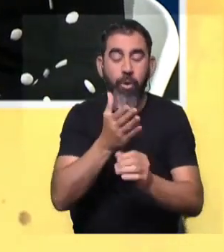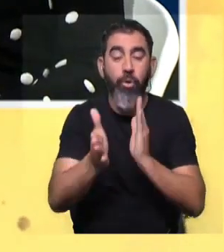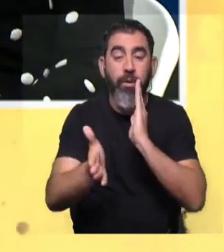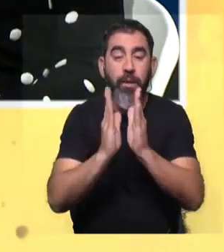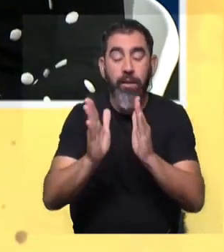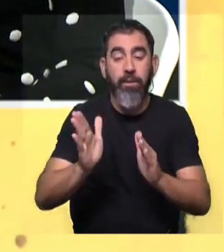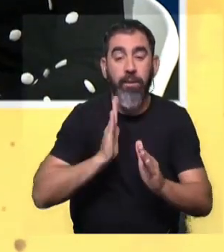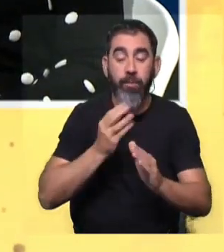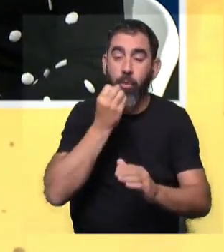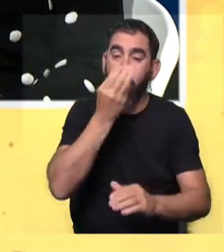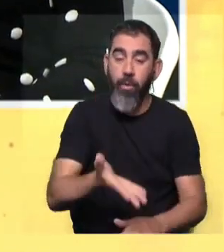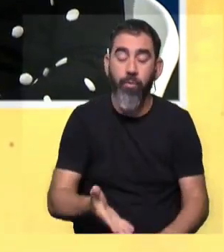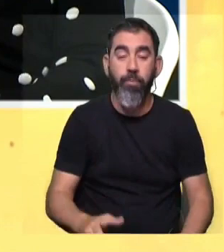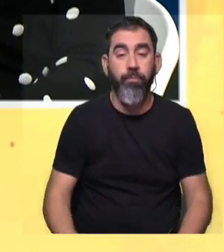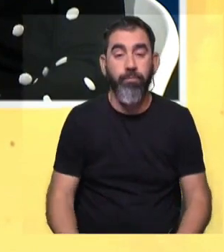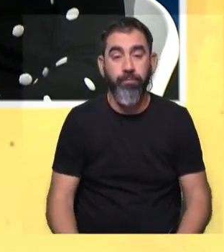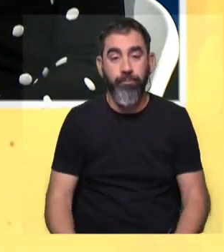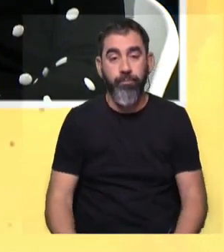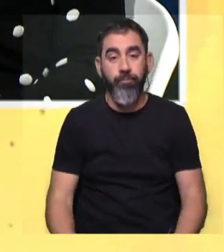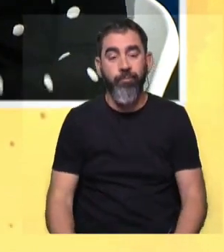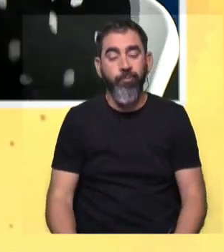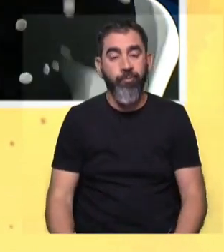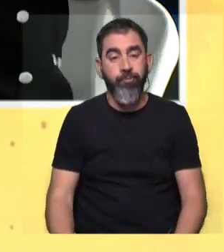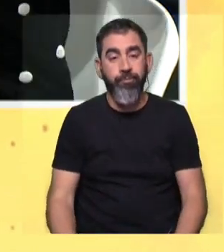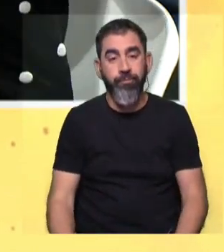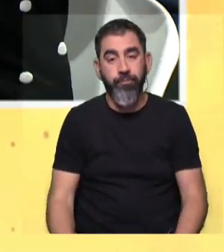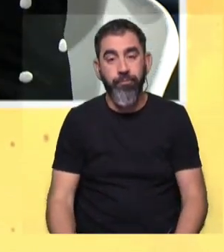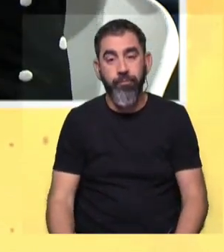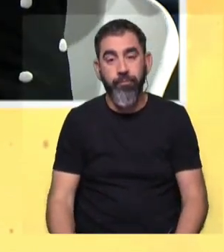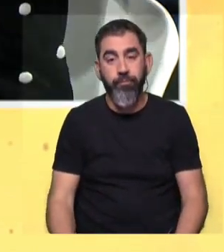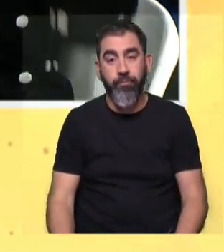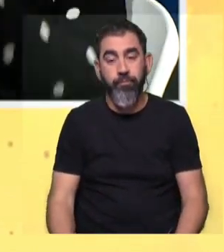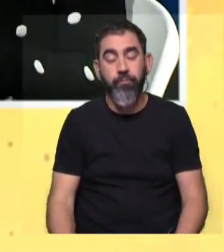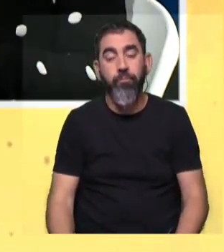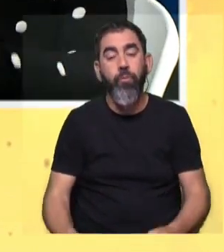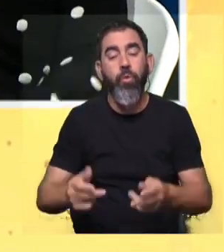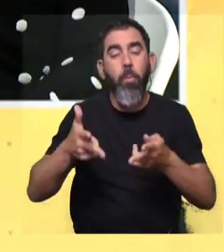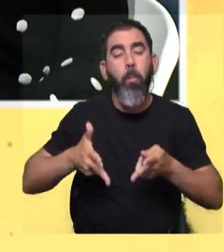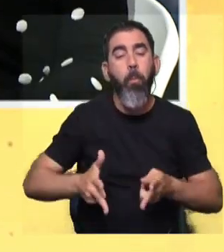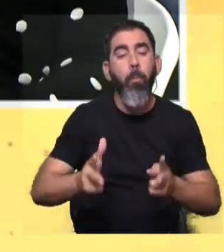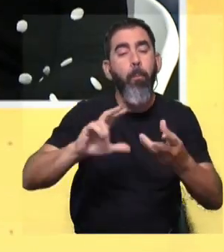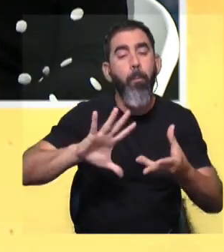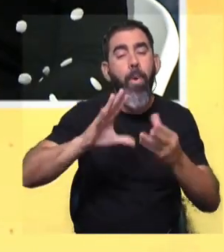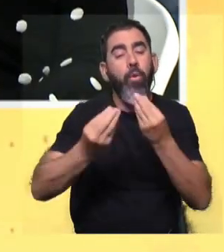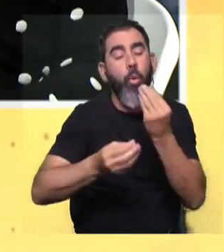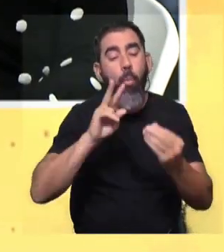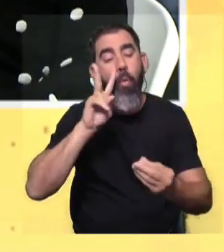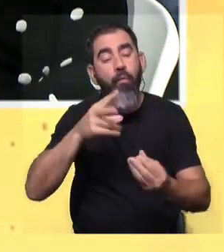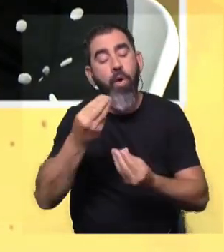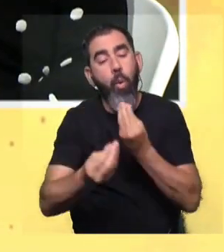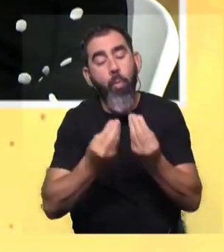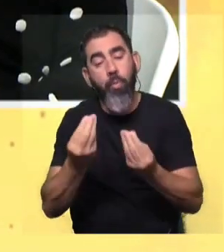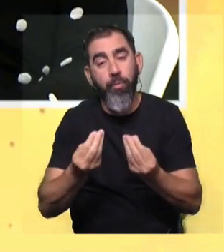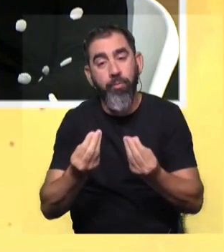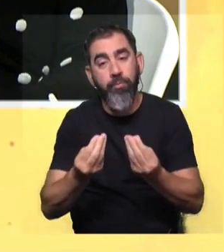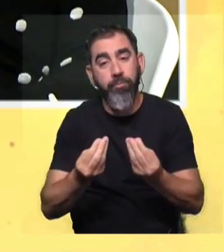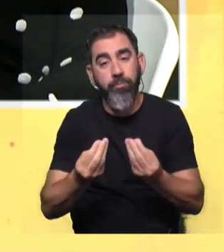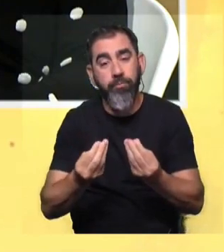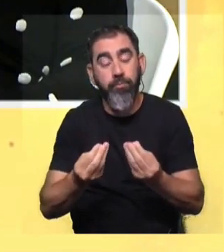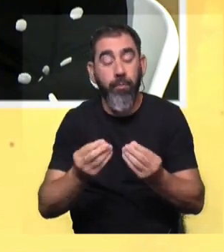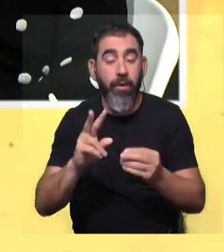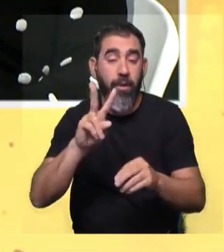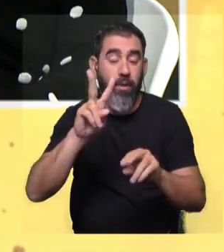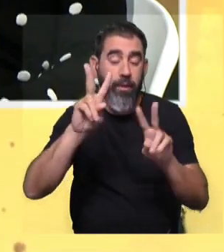mujeres iba a ser mucho mejor. ¿Con qué métodos se podían observar eso? Primero hablamos obviamente de estudios en